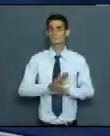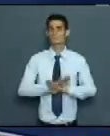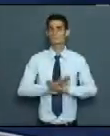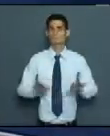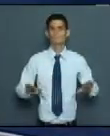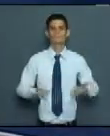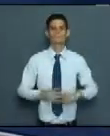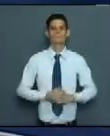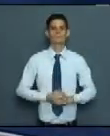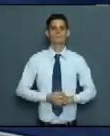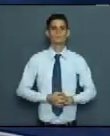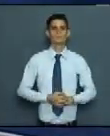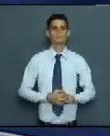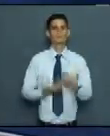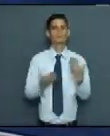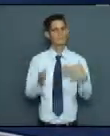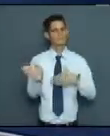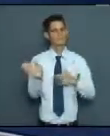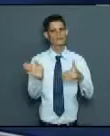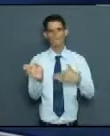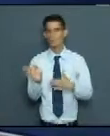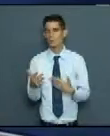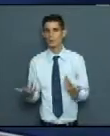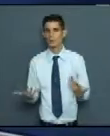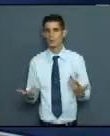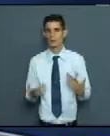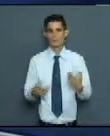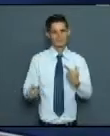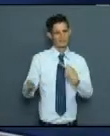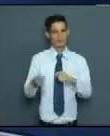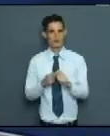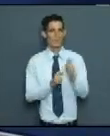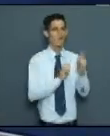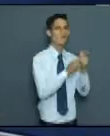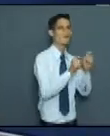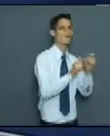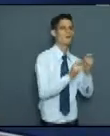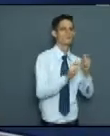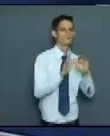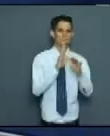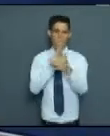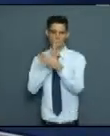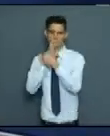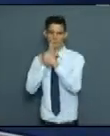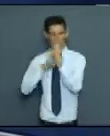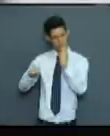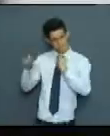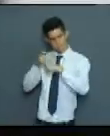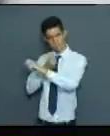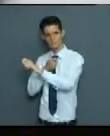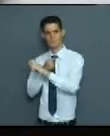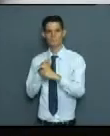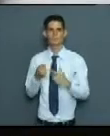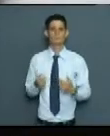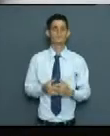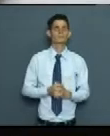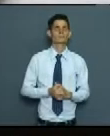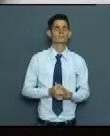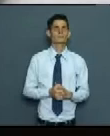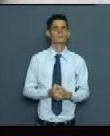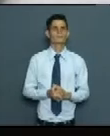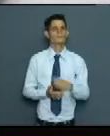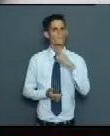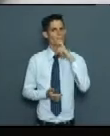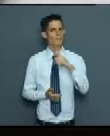en el caso de las indisciplinas, las reventa. En este caso estoy hablando del decreto 30. Y el 31 es